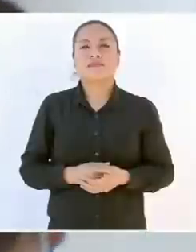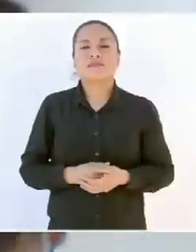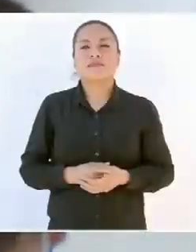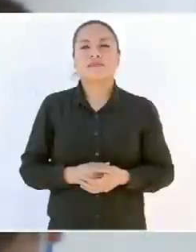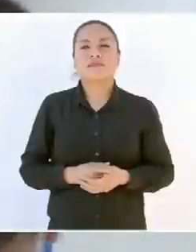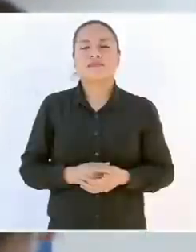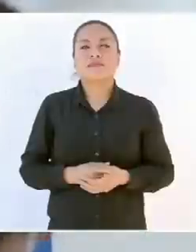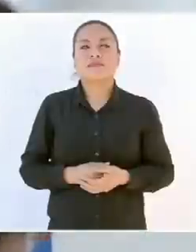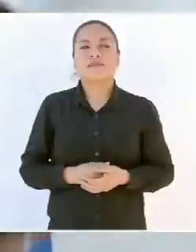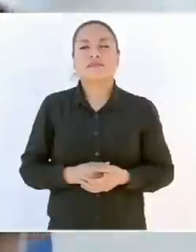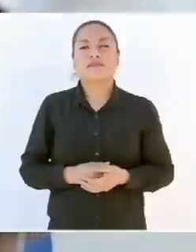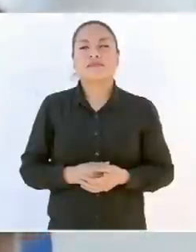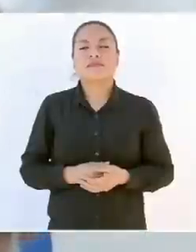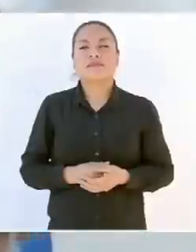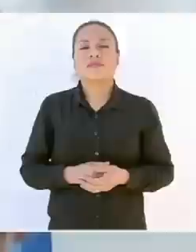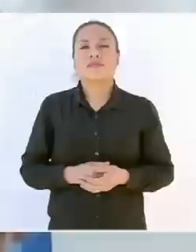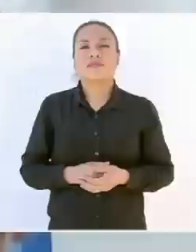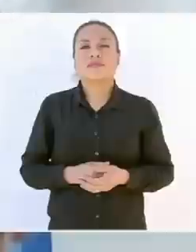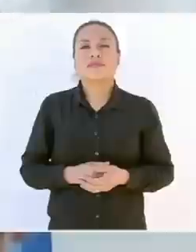Amén.